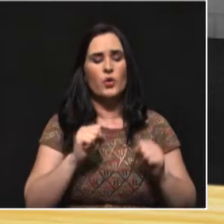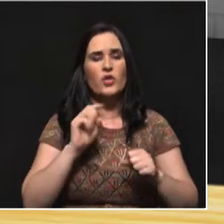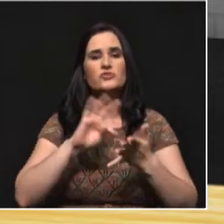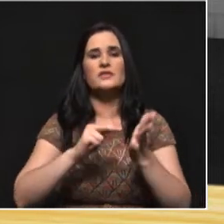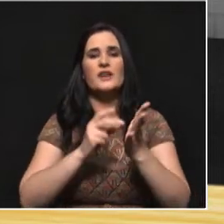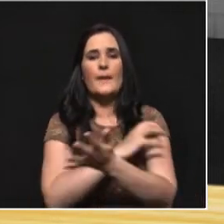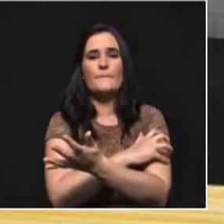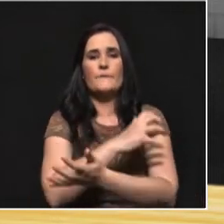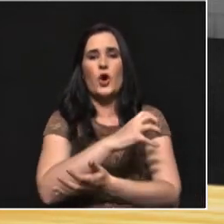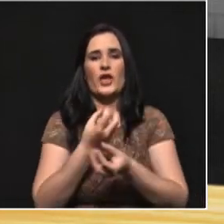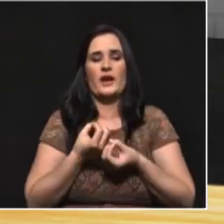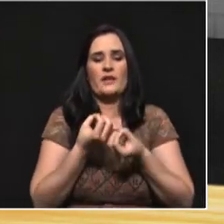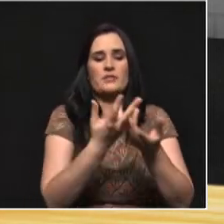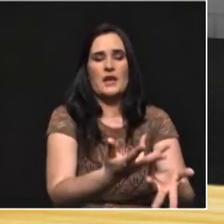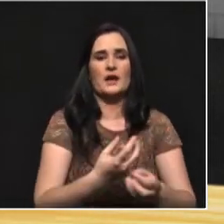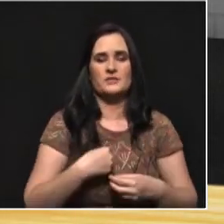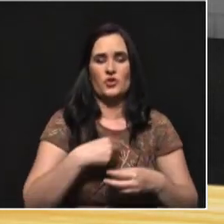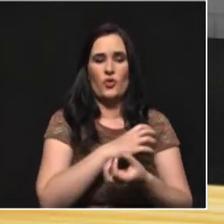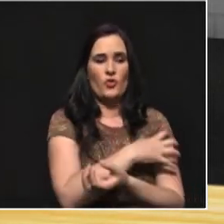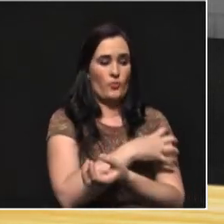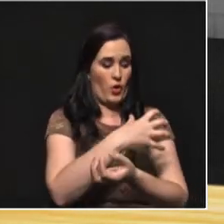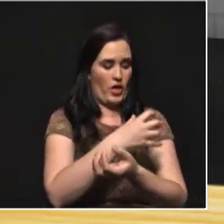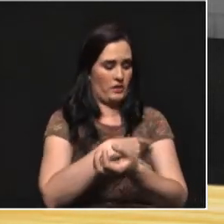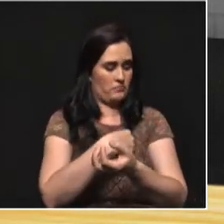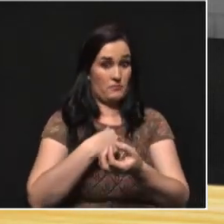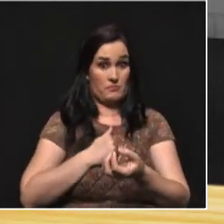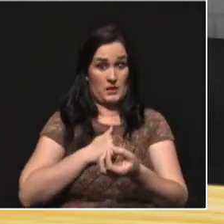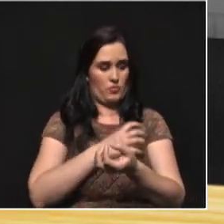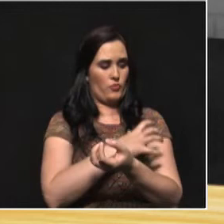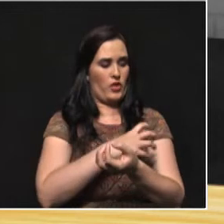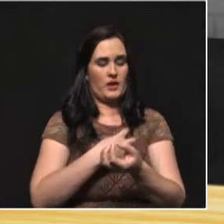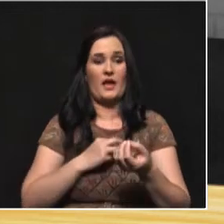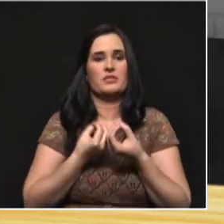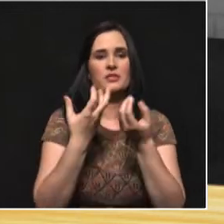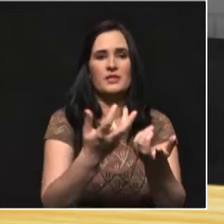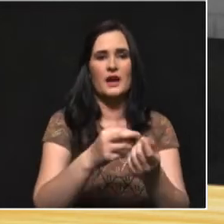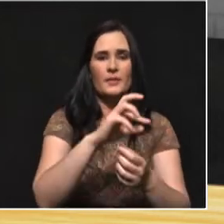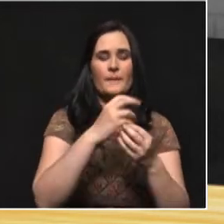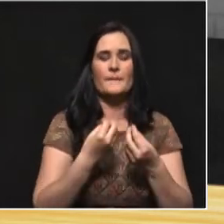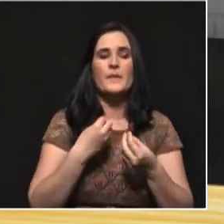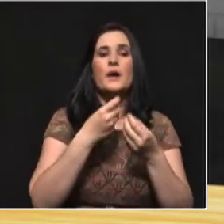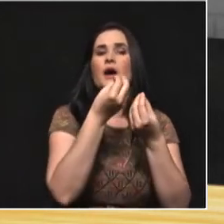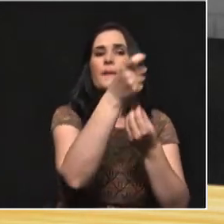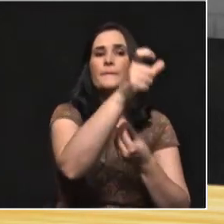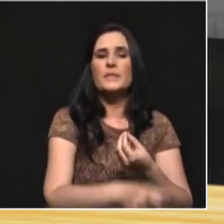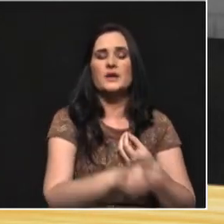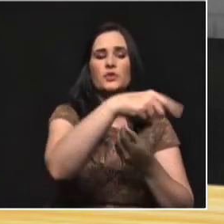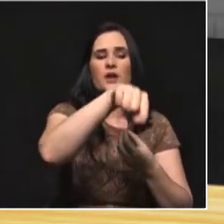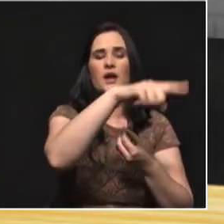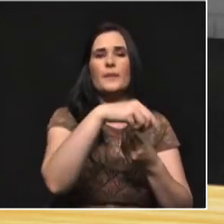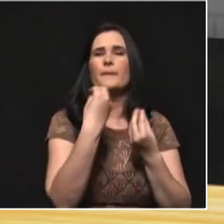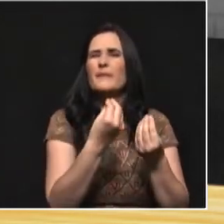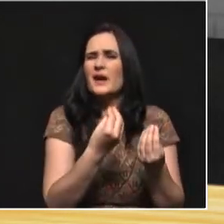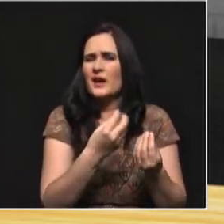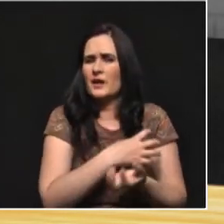de transmitir el poder. El voto es transmisión de poder. Cuando estamos votando, estamos transmitiendo nuestro poder a otro. ¿Para